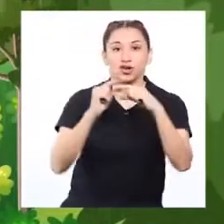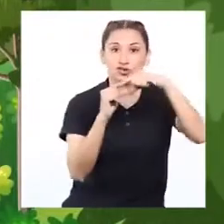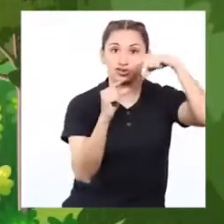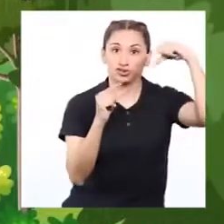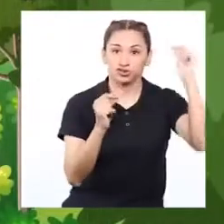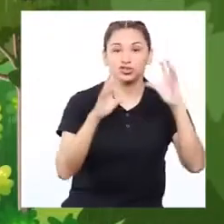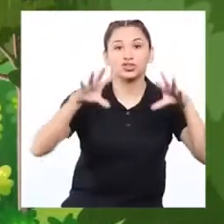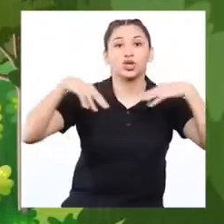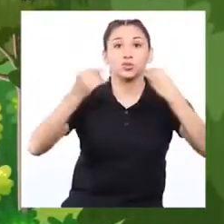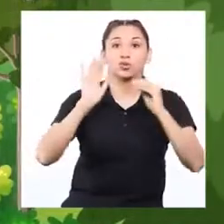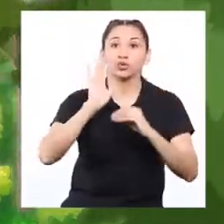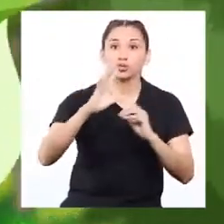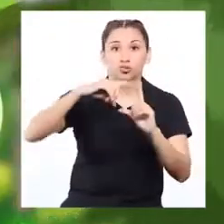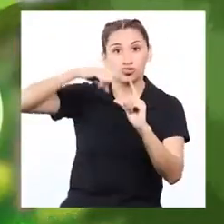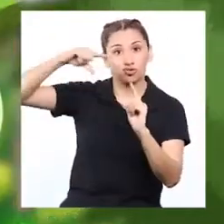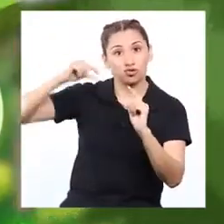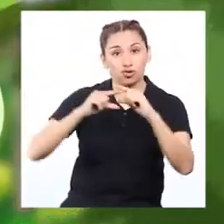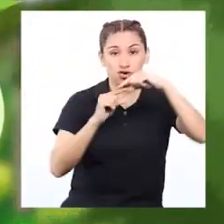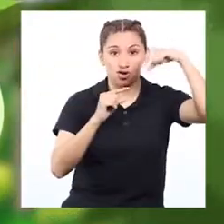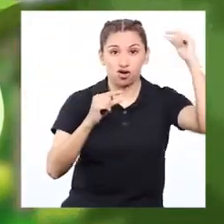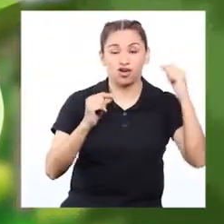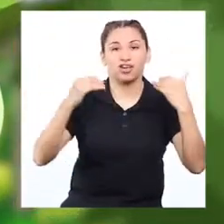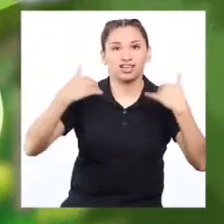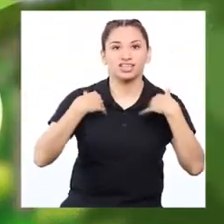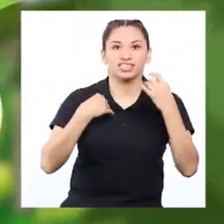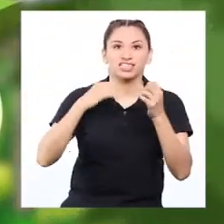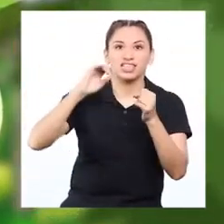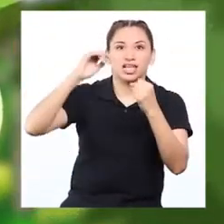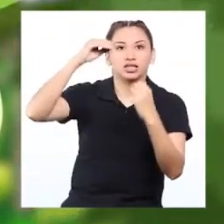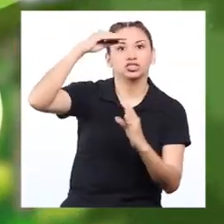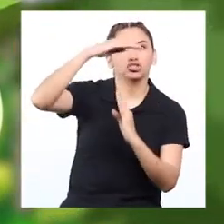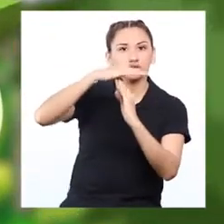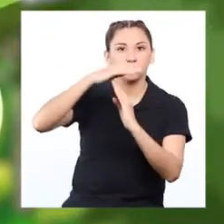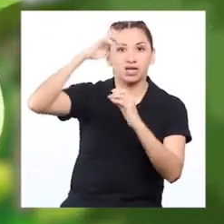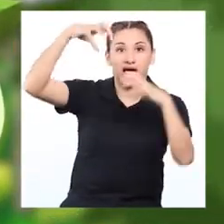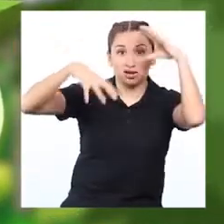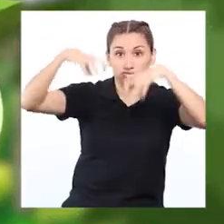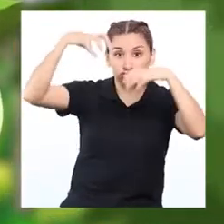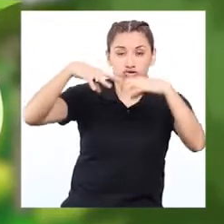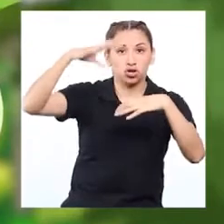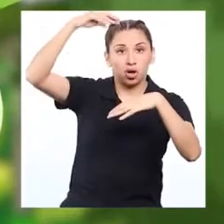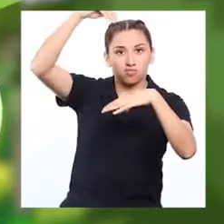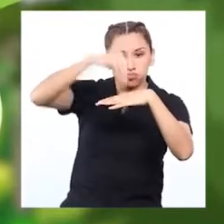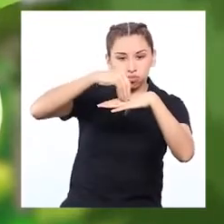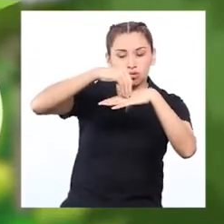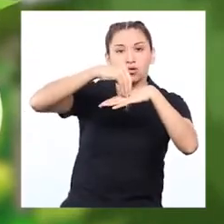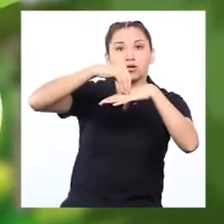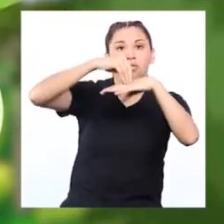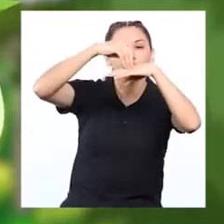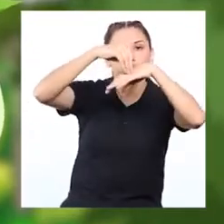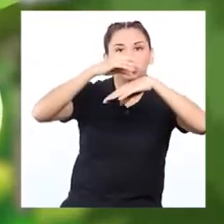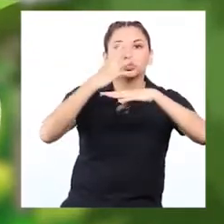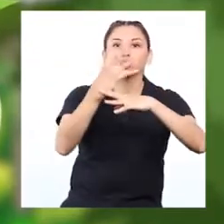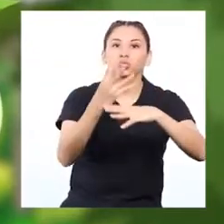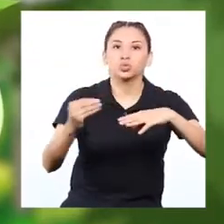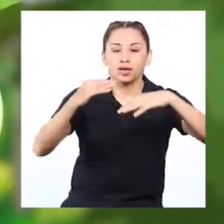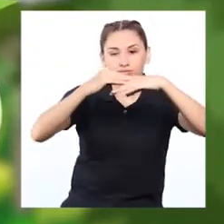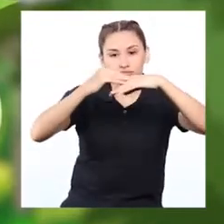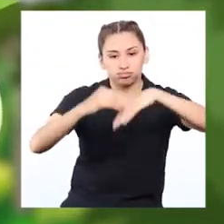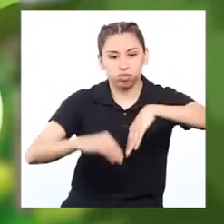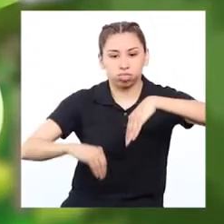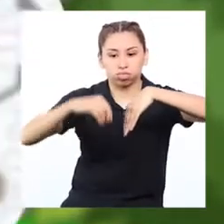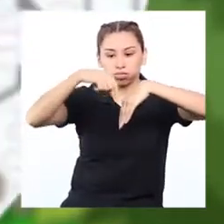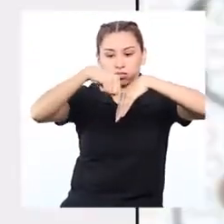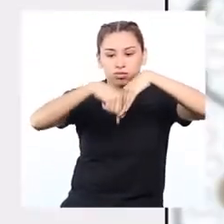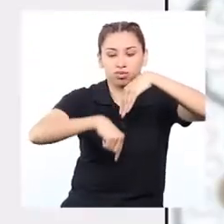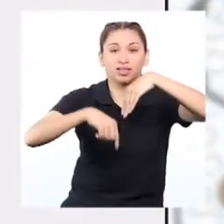precipitaciones porque sus hojas frenan la velocidad de caída del agua y con ello la fuerza de su impacto sobre el suelo y